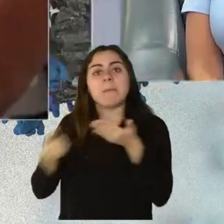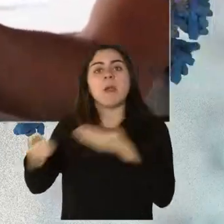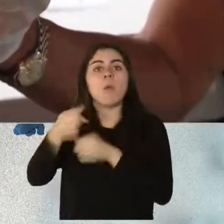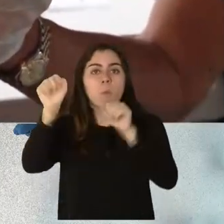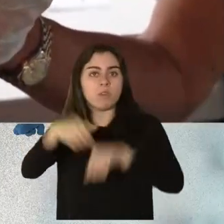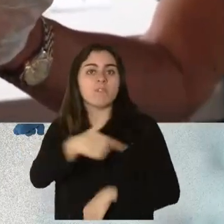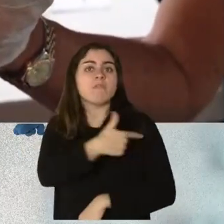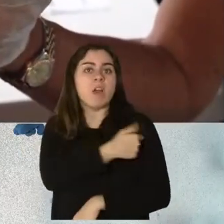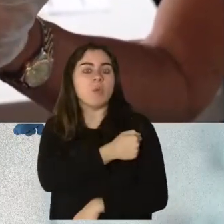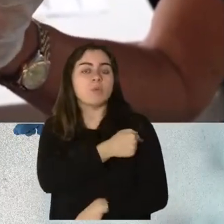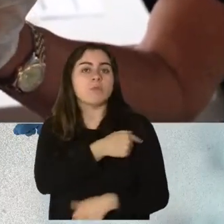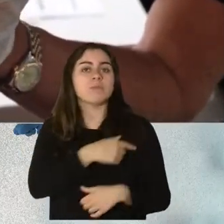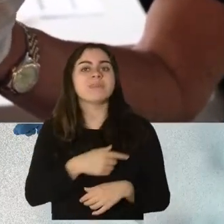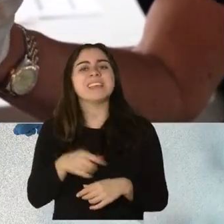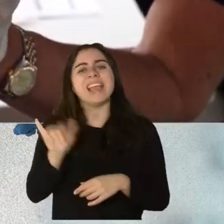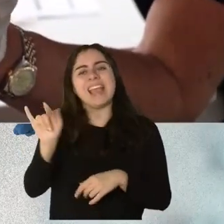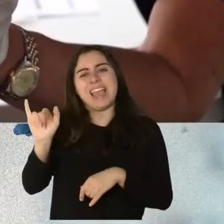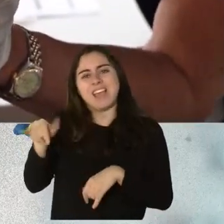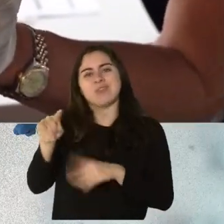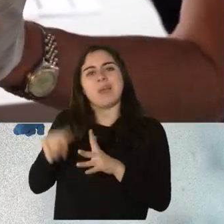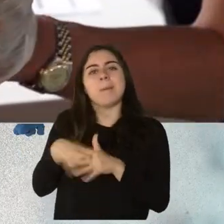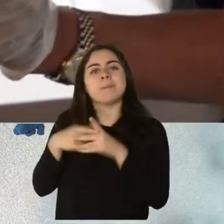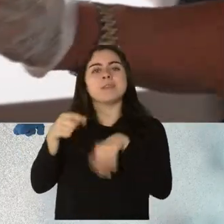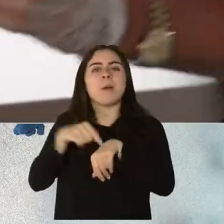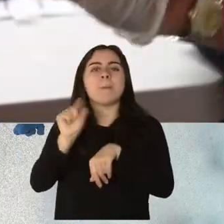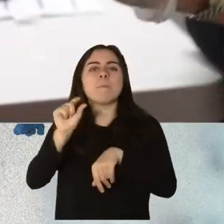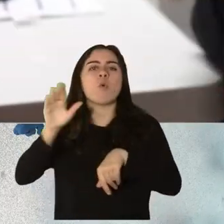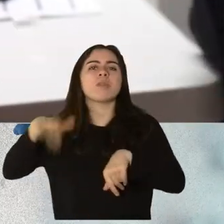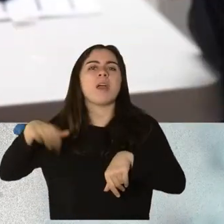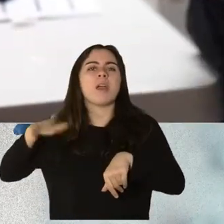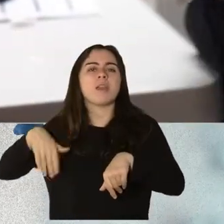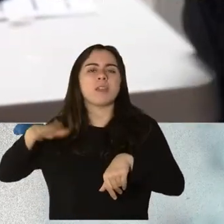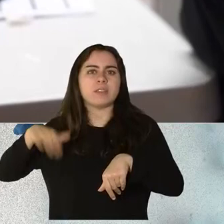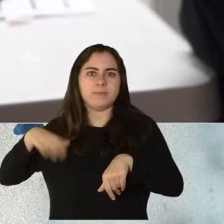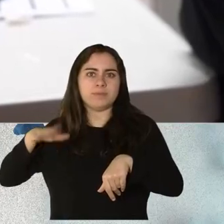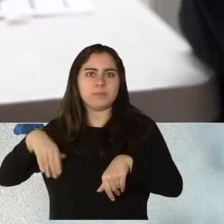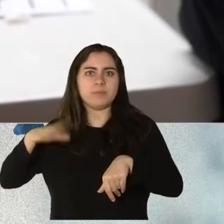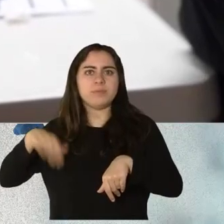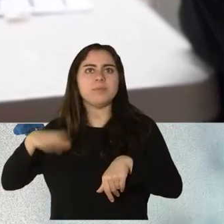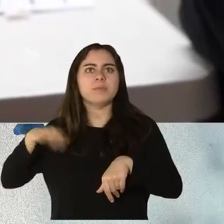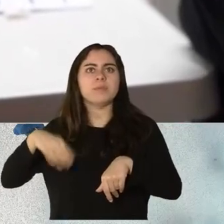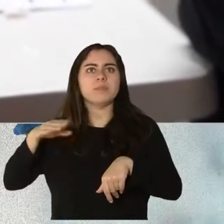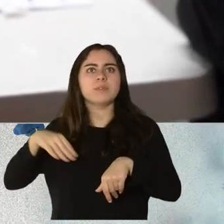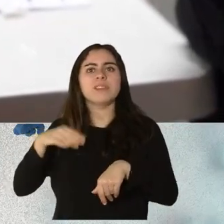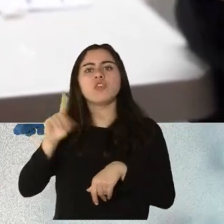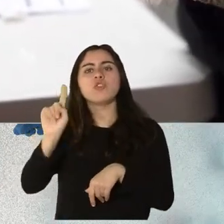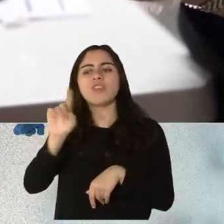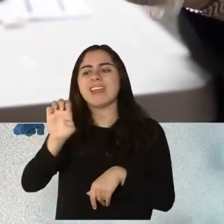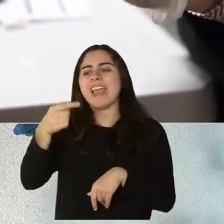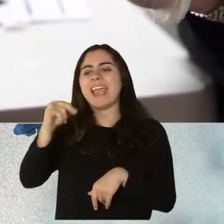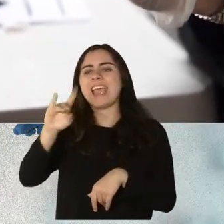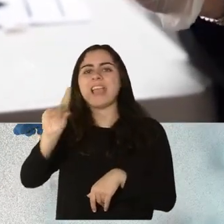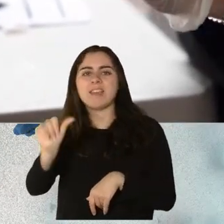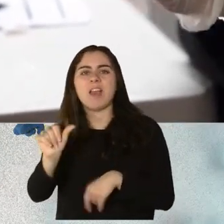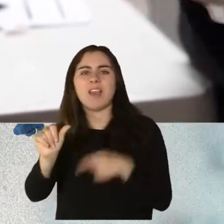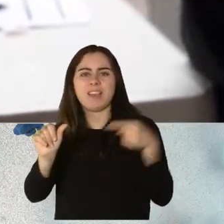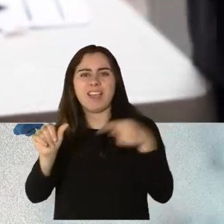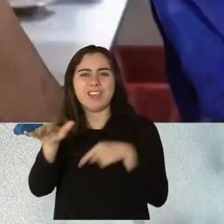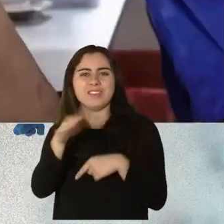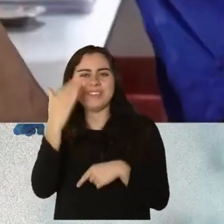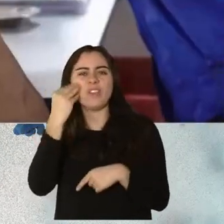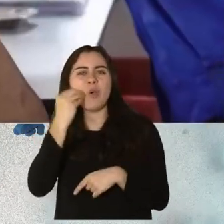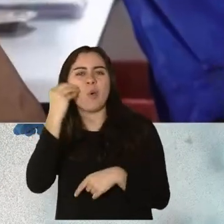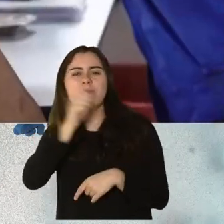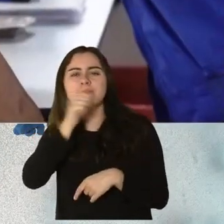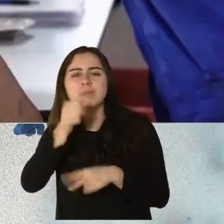Paralelamente, se comenzó un poco más tarde la vacunación en las llamadas, que también es ambiente con grado, en las llamadas égidas. De esas tenemos un